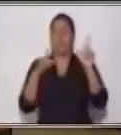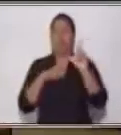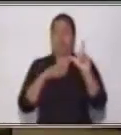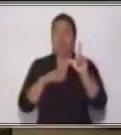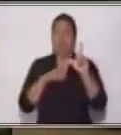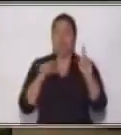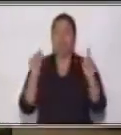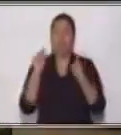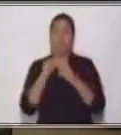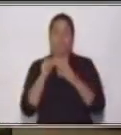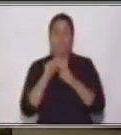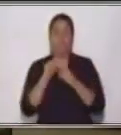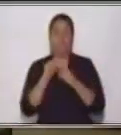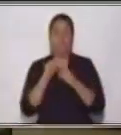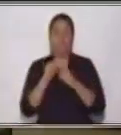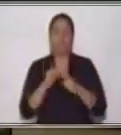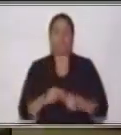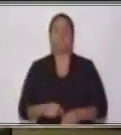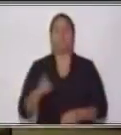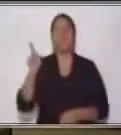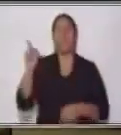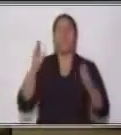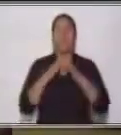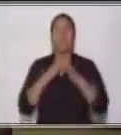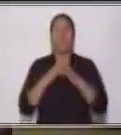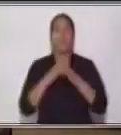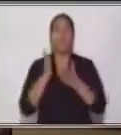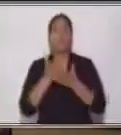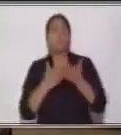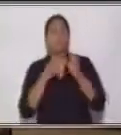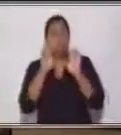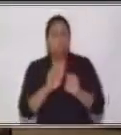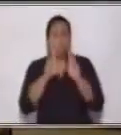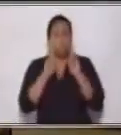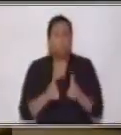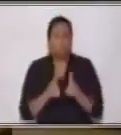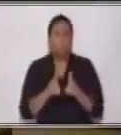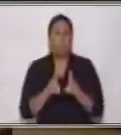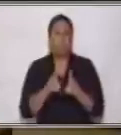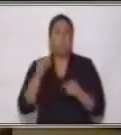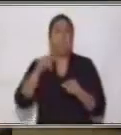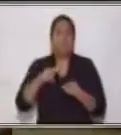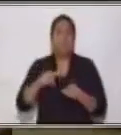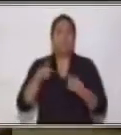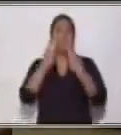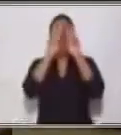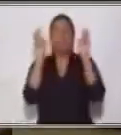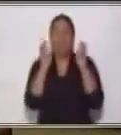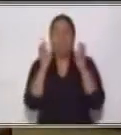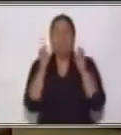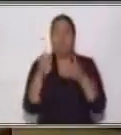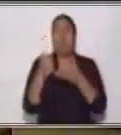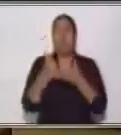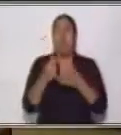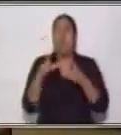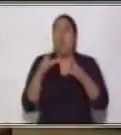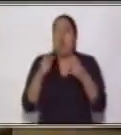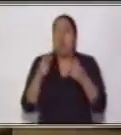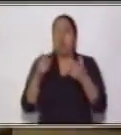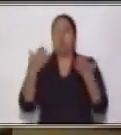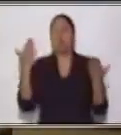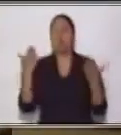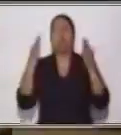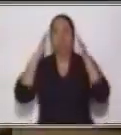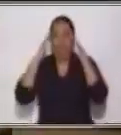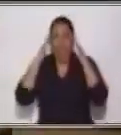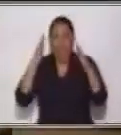casa hay alguna persona con discapacidad, este tema les ayudará a ejercitar habilidades y destrezas, como la atención